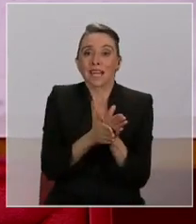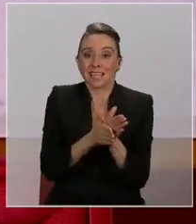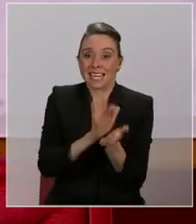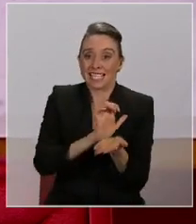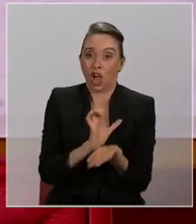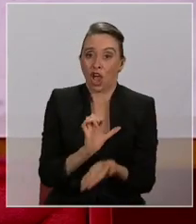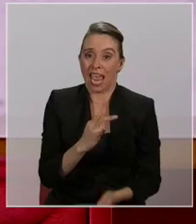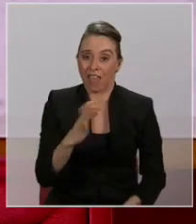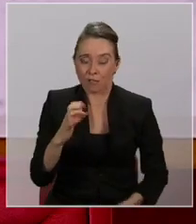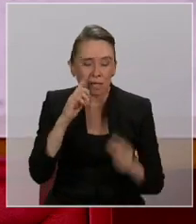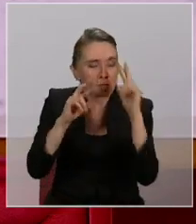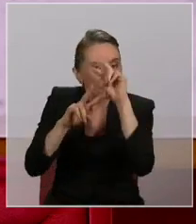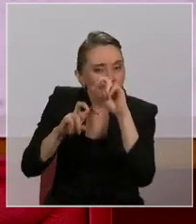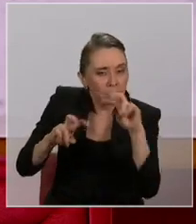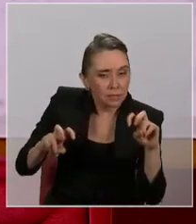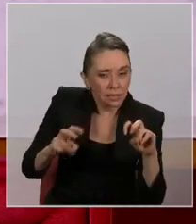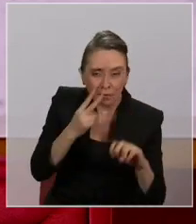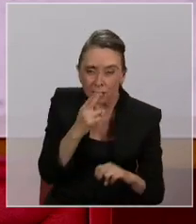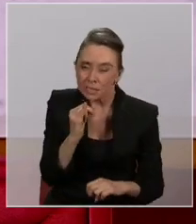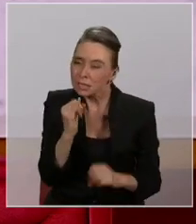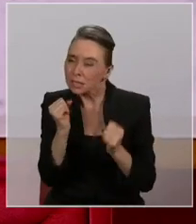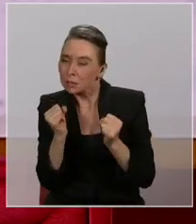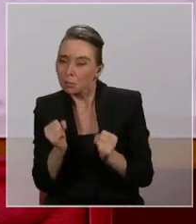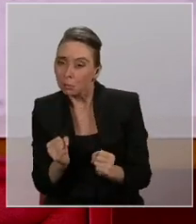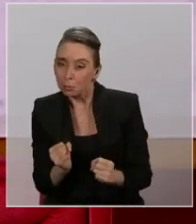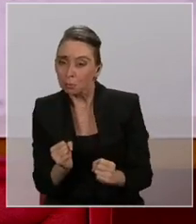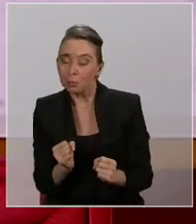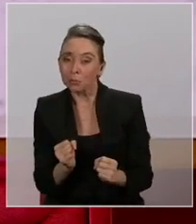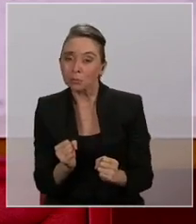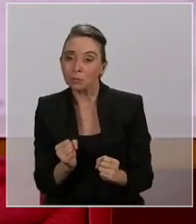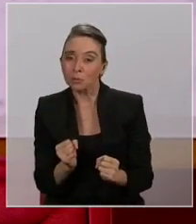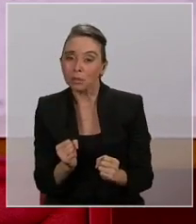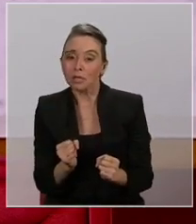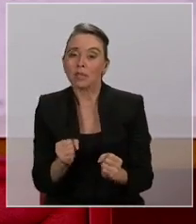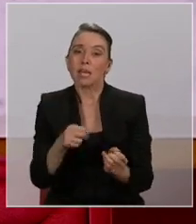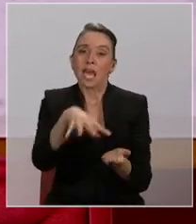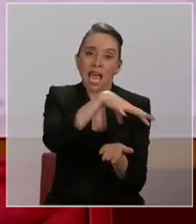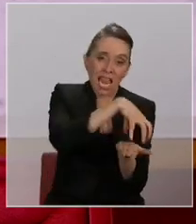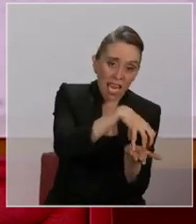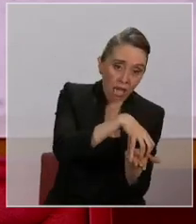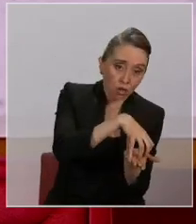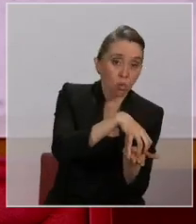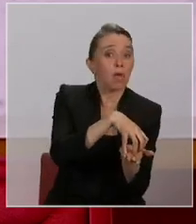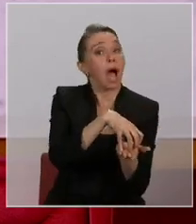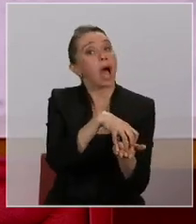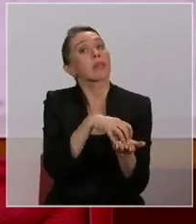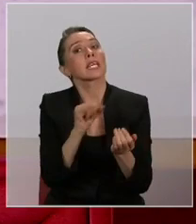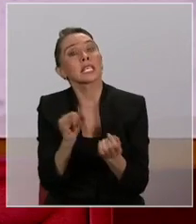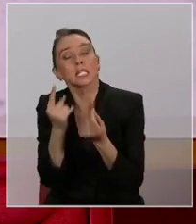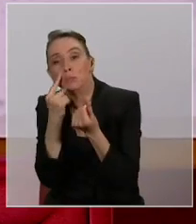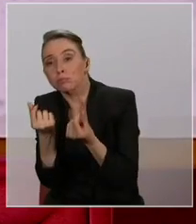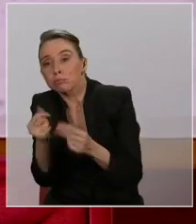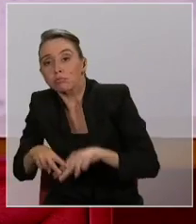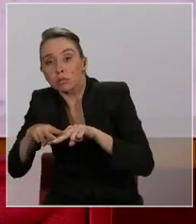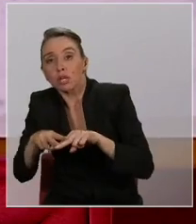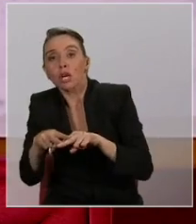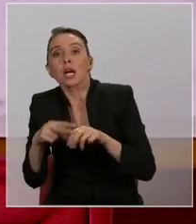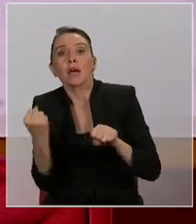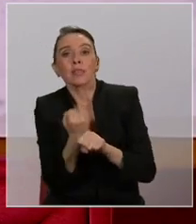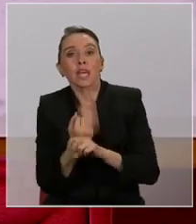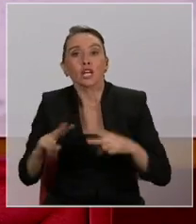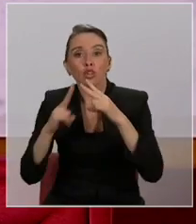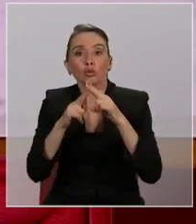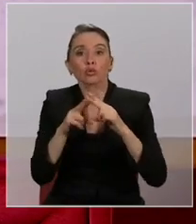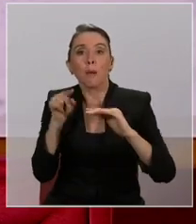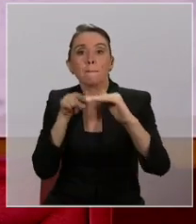para analizar la viabilidad urbana y económica de construir metros en otras